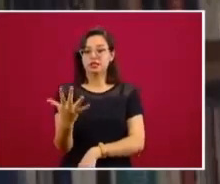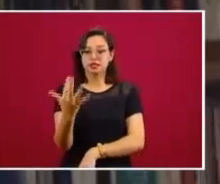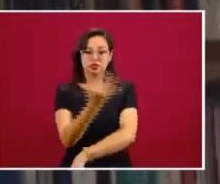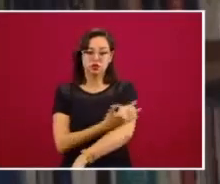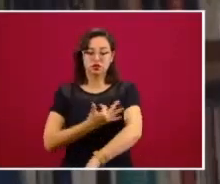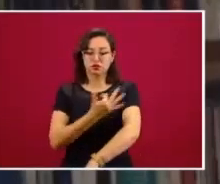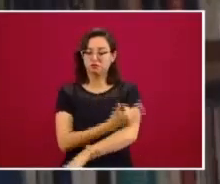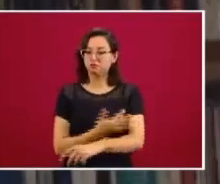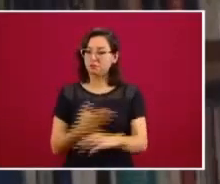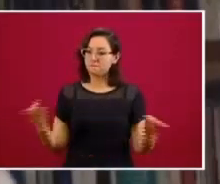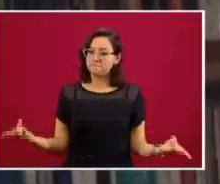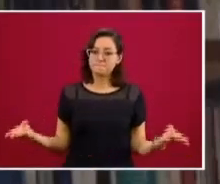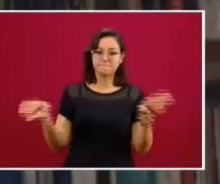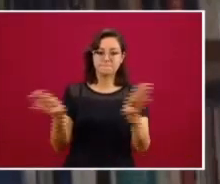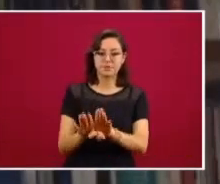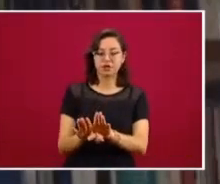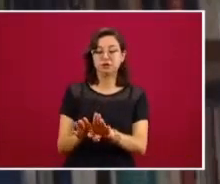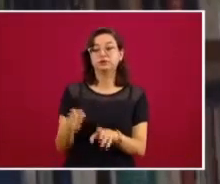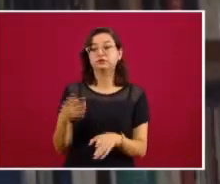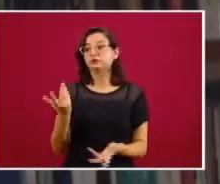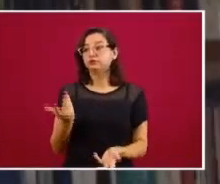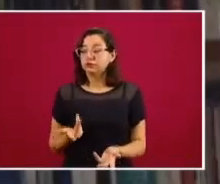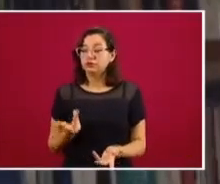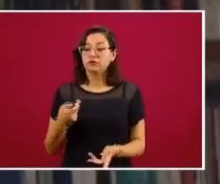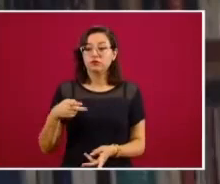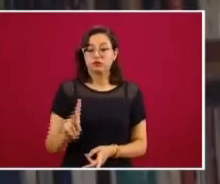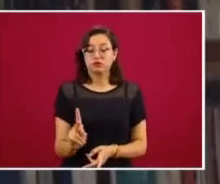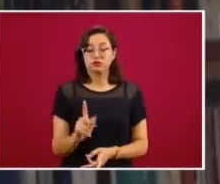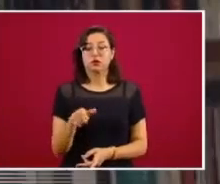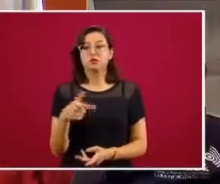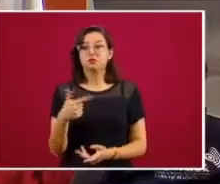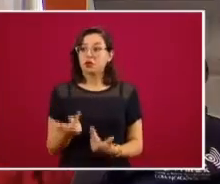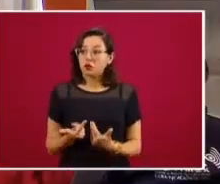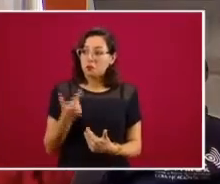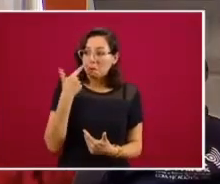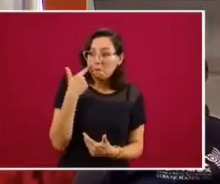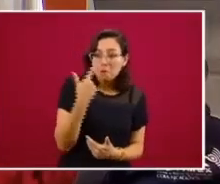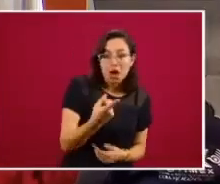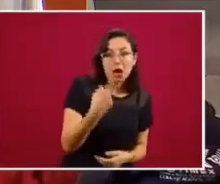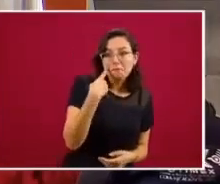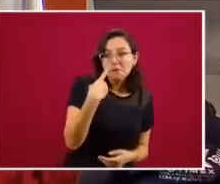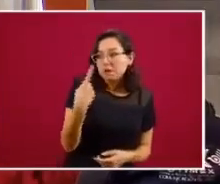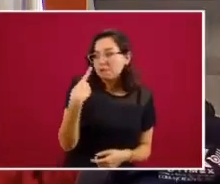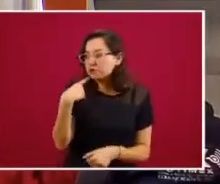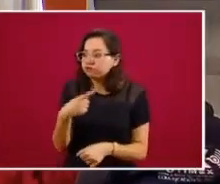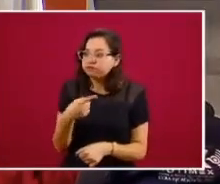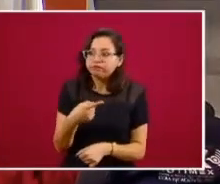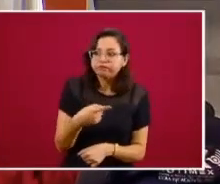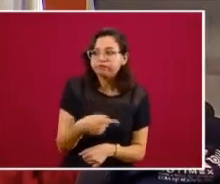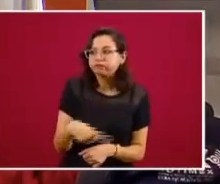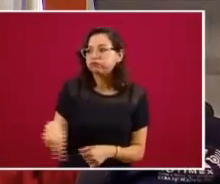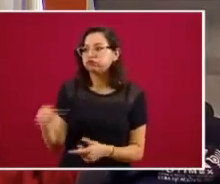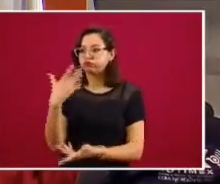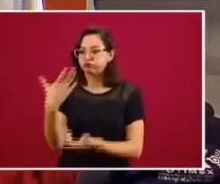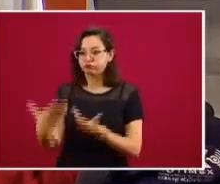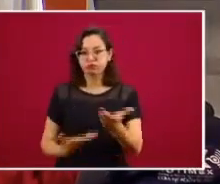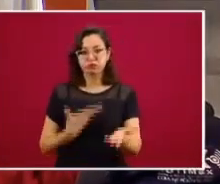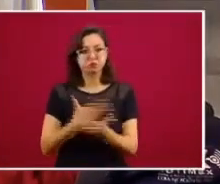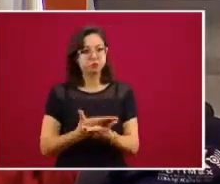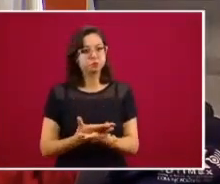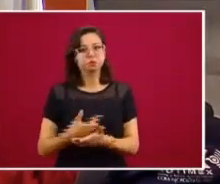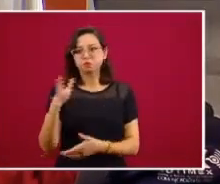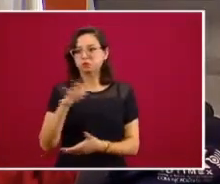tarde. Sin embargo, todas las señales que percibo, dada la gran aceptación que ha tenido la propuesta mexicana,